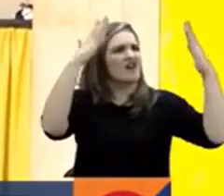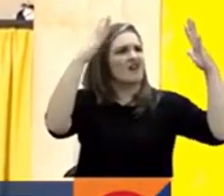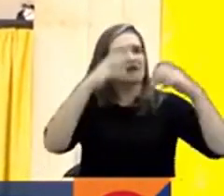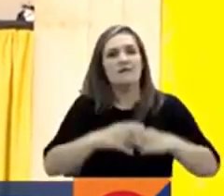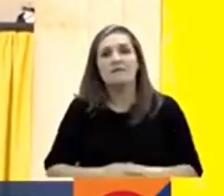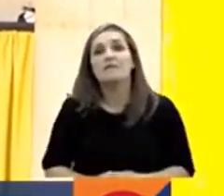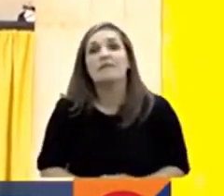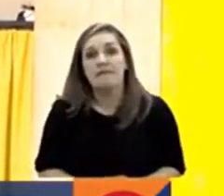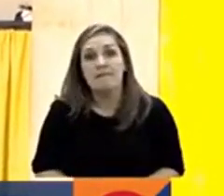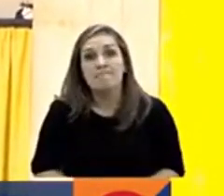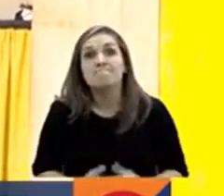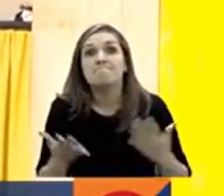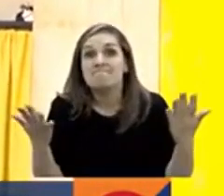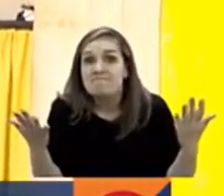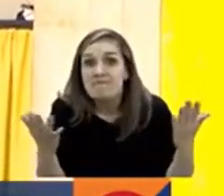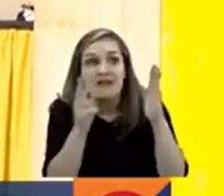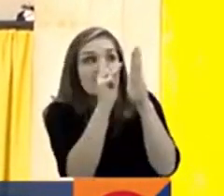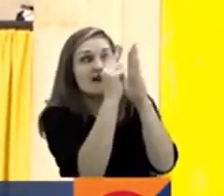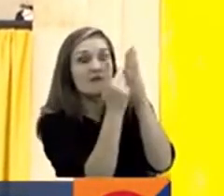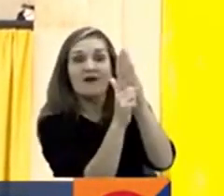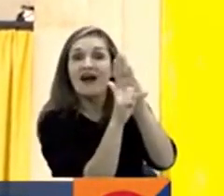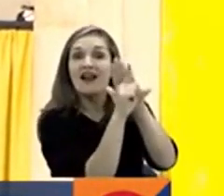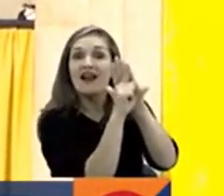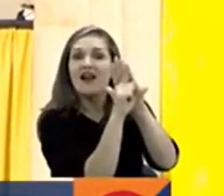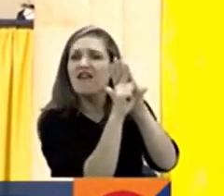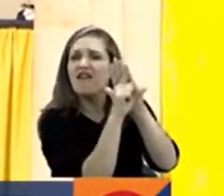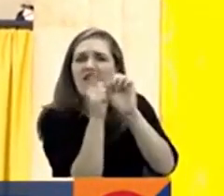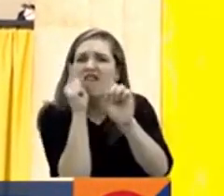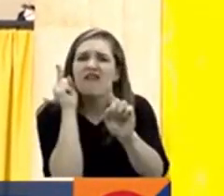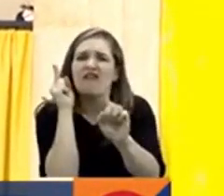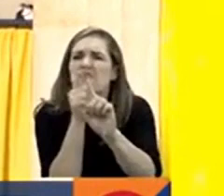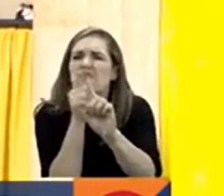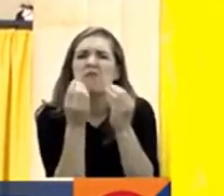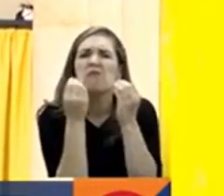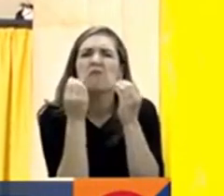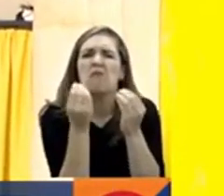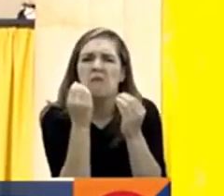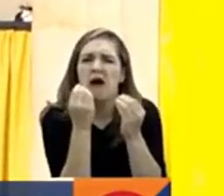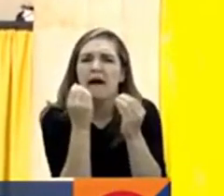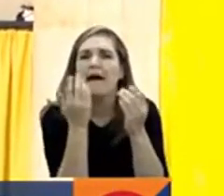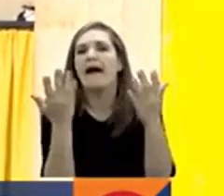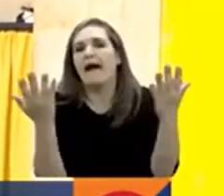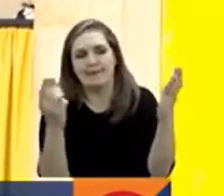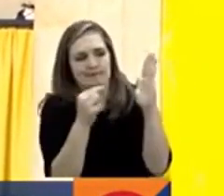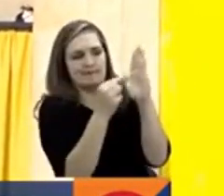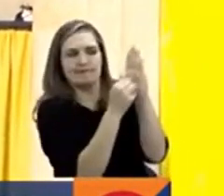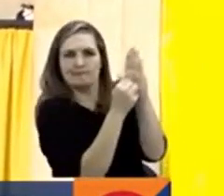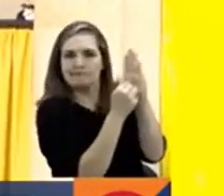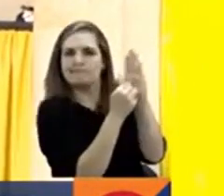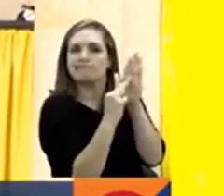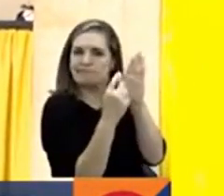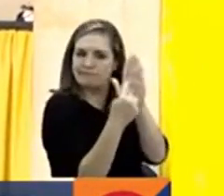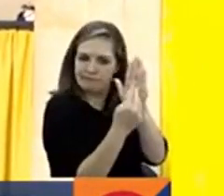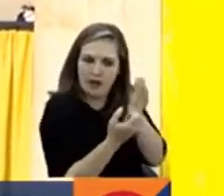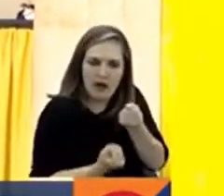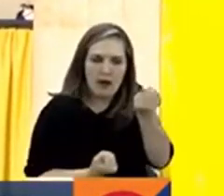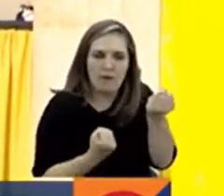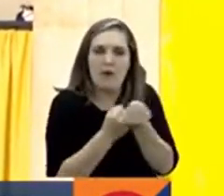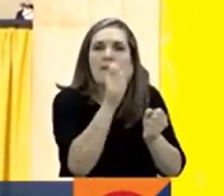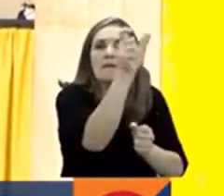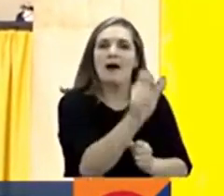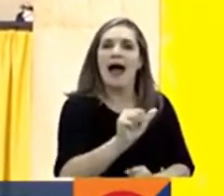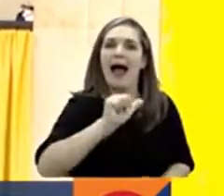Significa que una trabajadora pueda tener estabilidad laboral